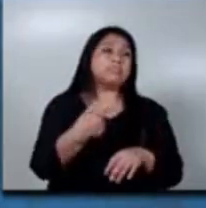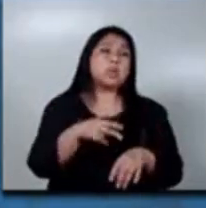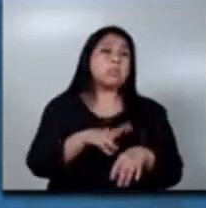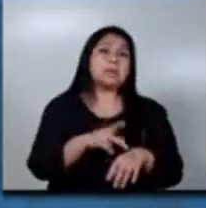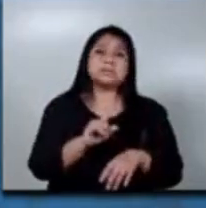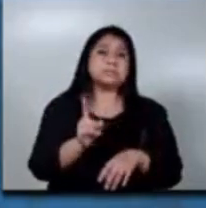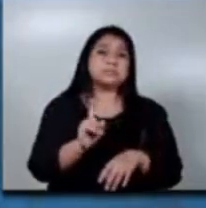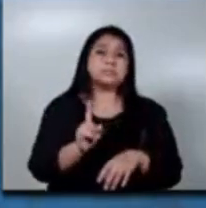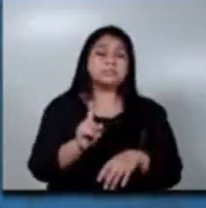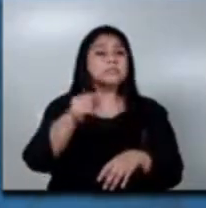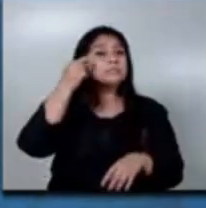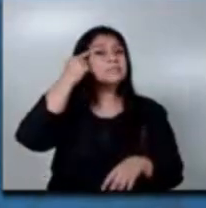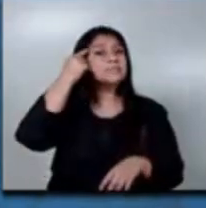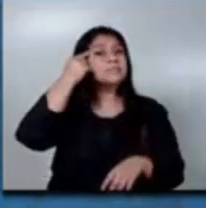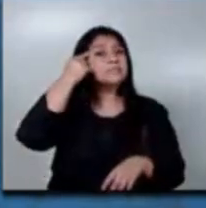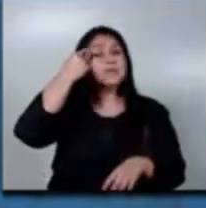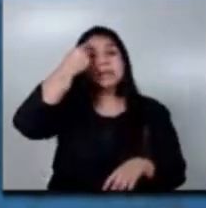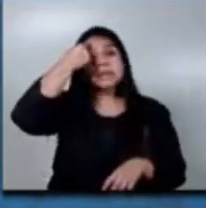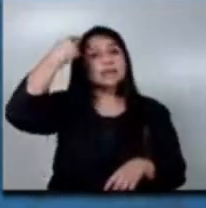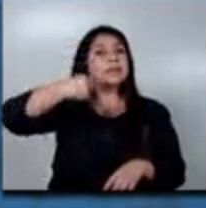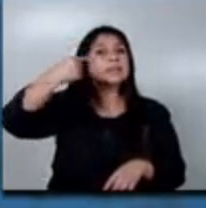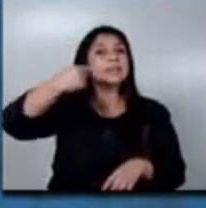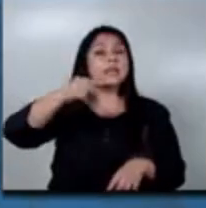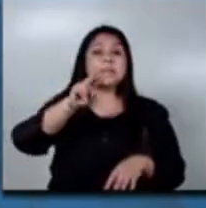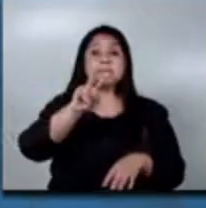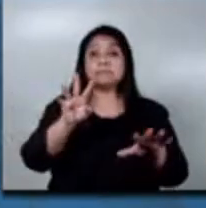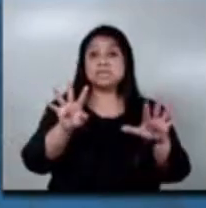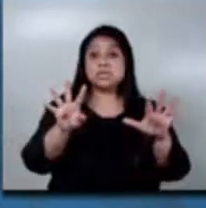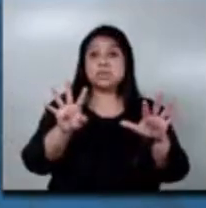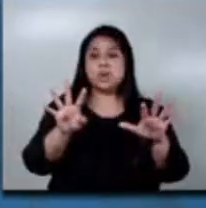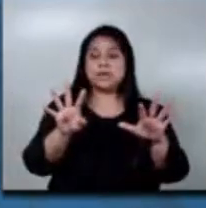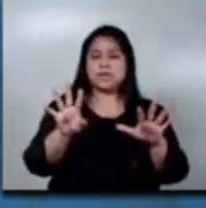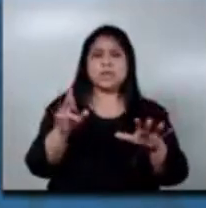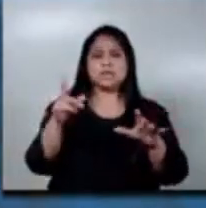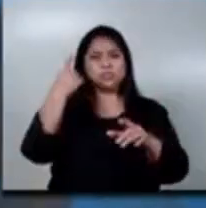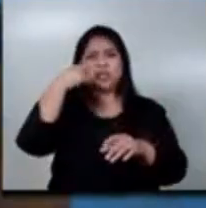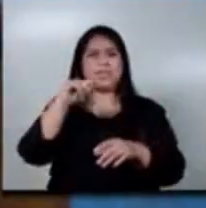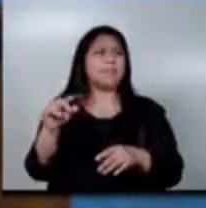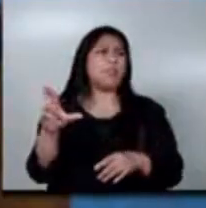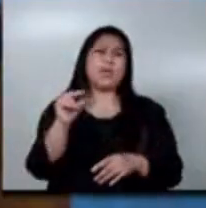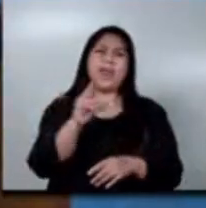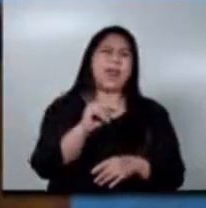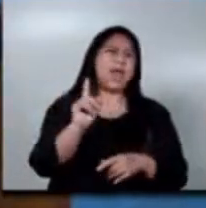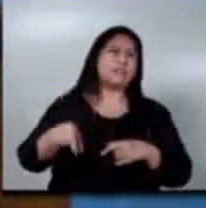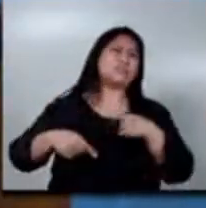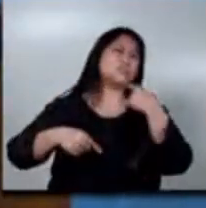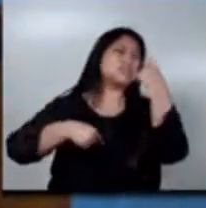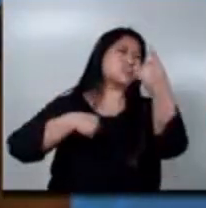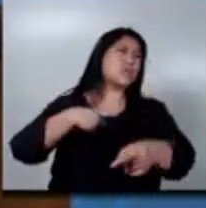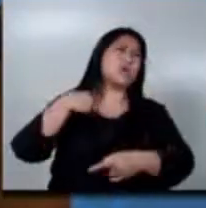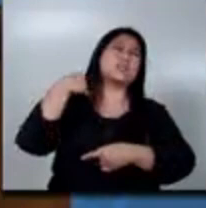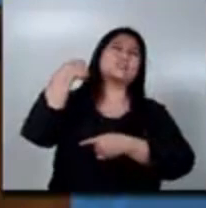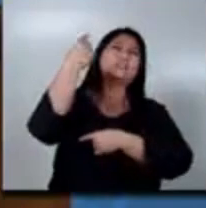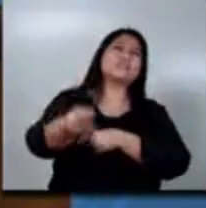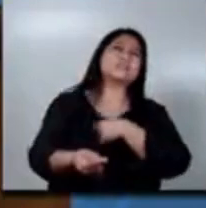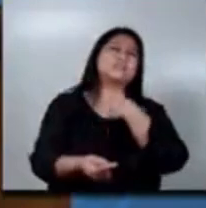que el día veintinueve es un día como muy eventual, un año raro.